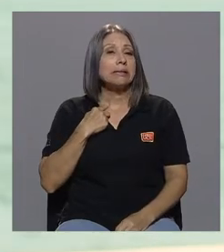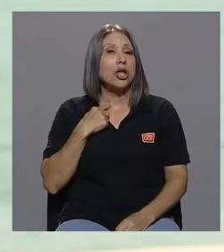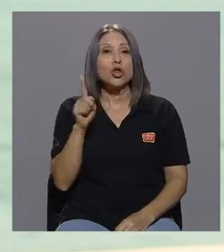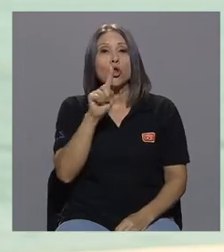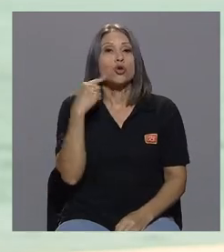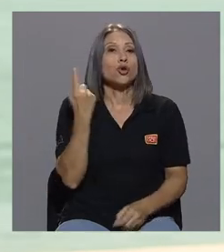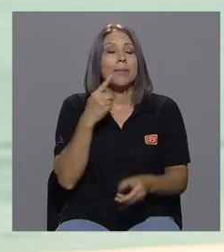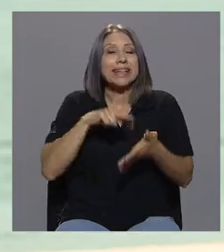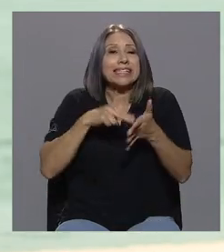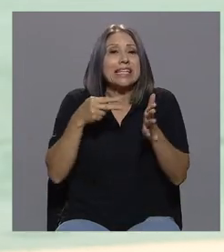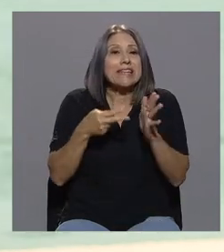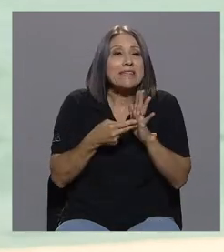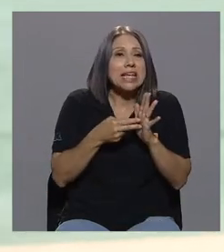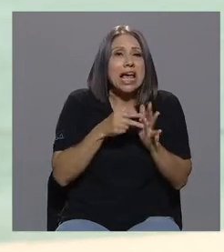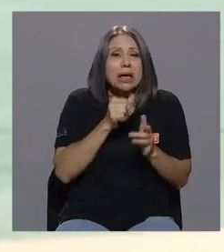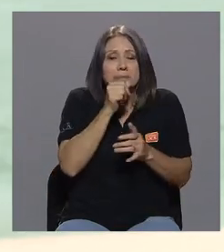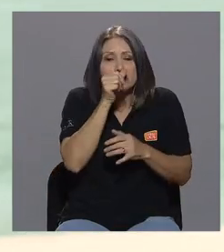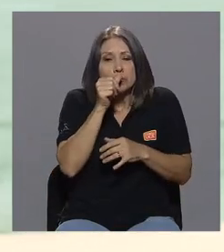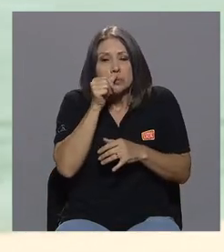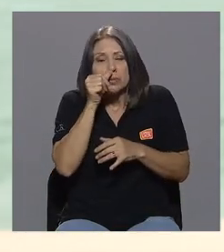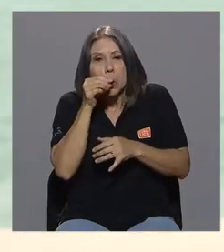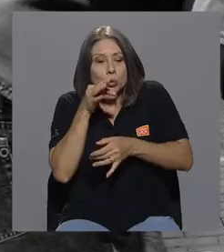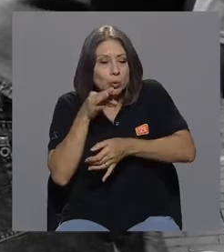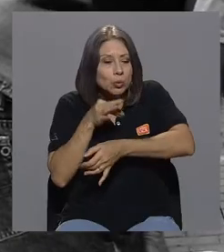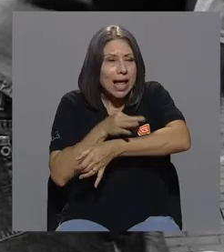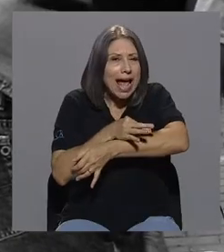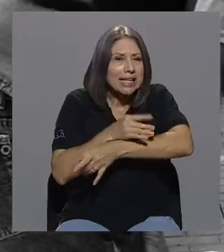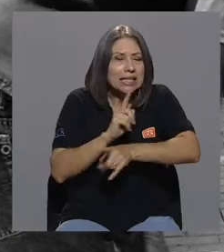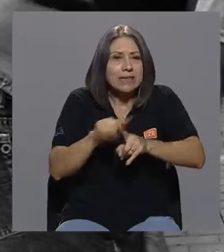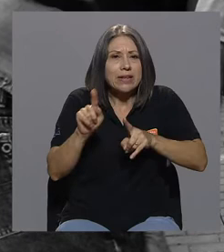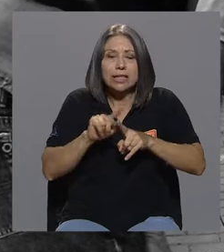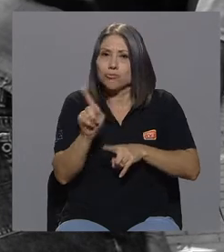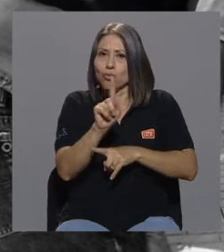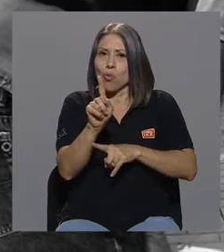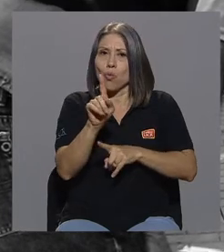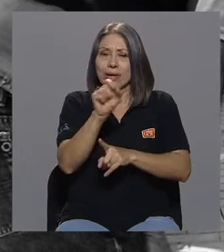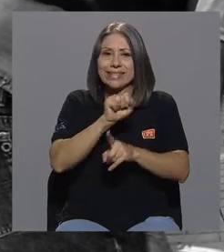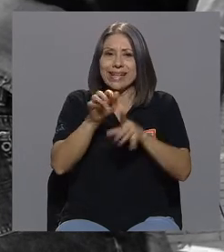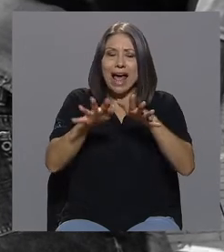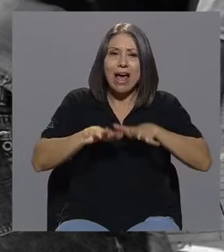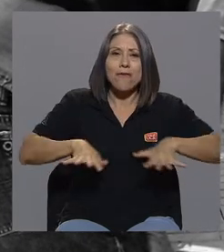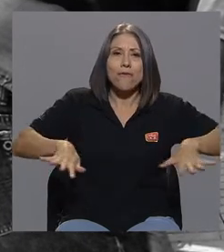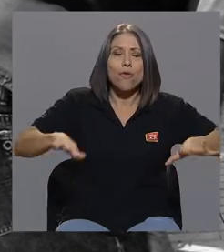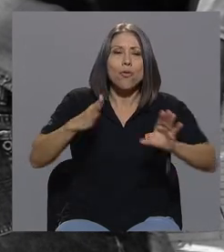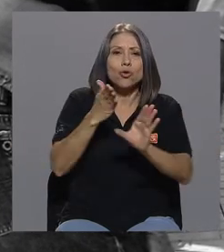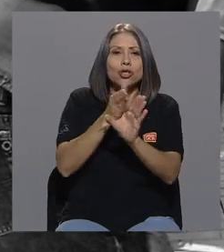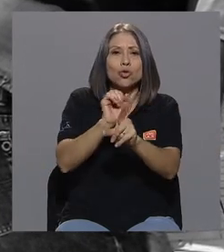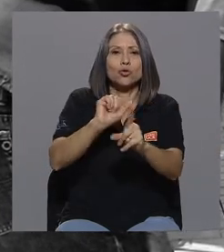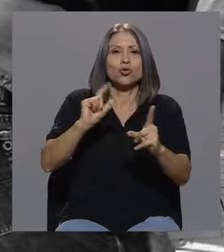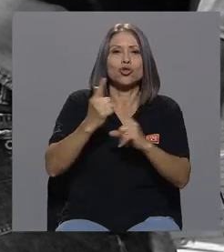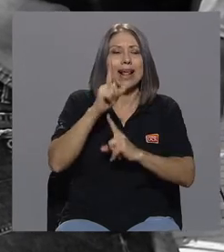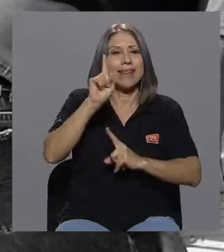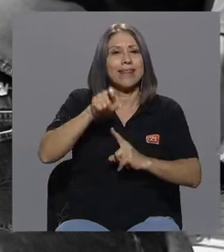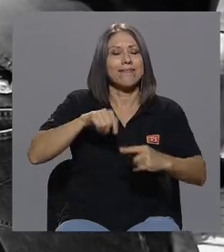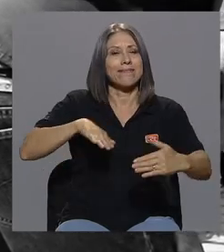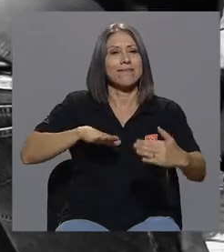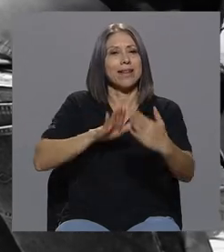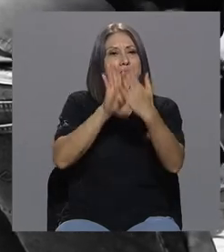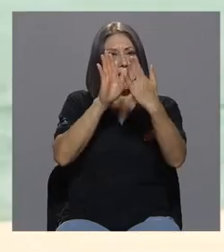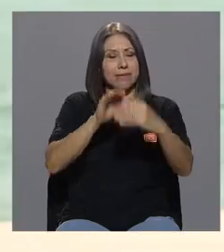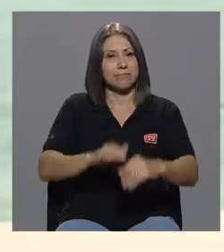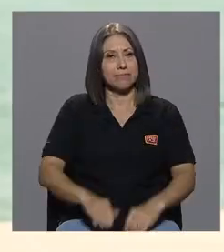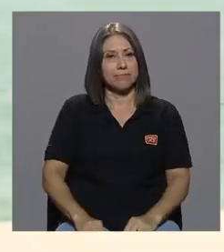Hay todo un trasfondo psicosocial con el cual uno tiene que enfrentar. Y si no se